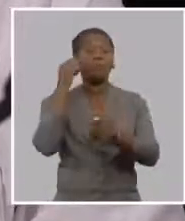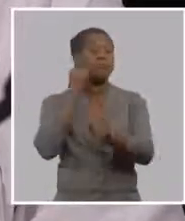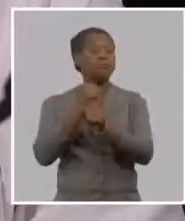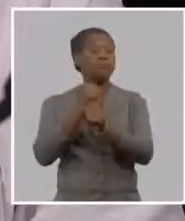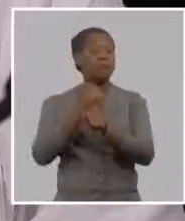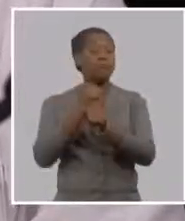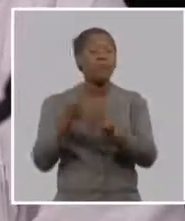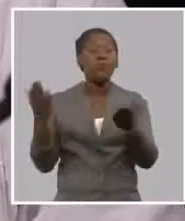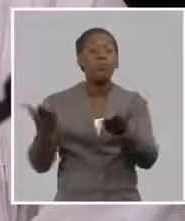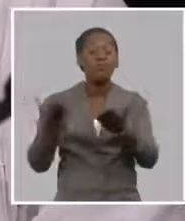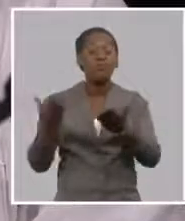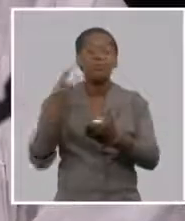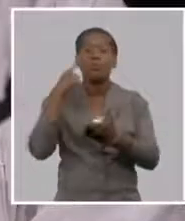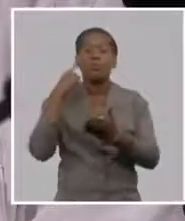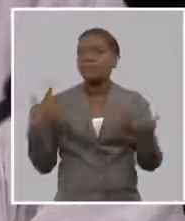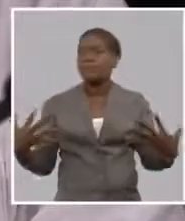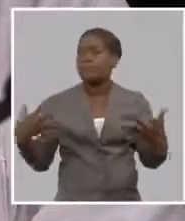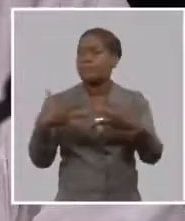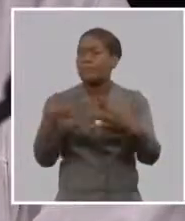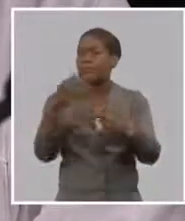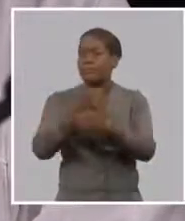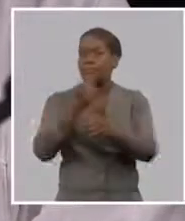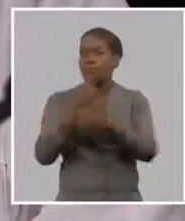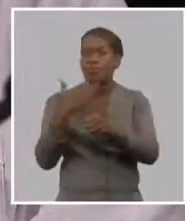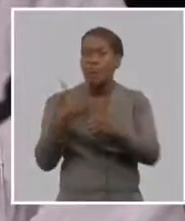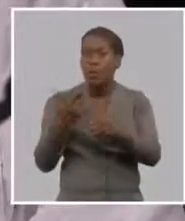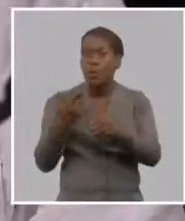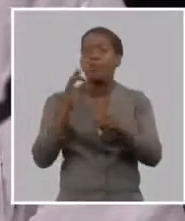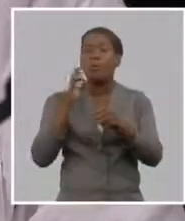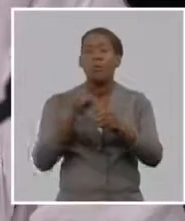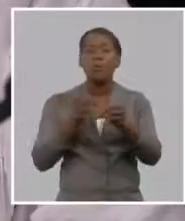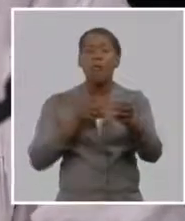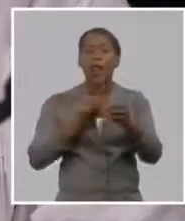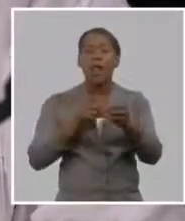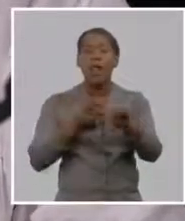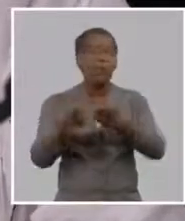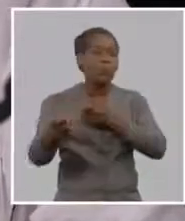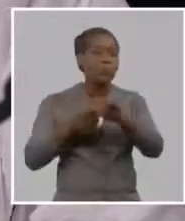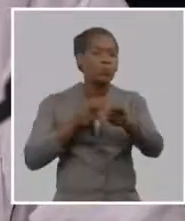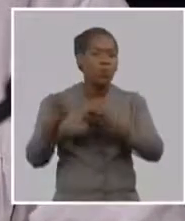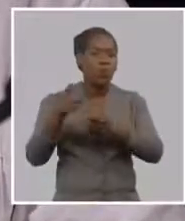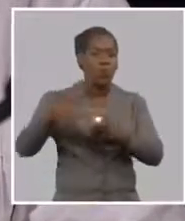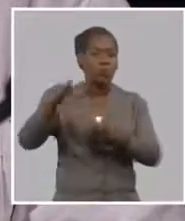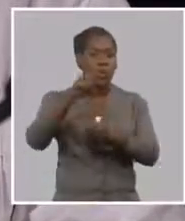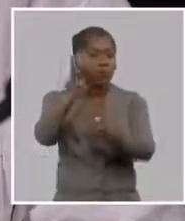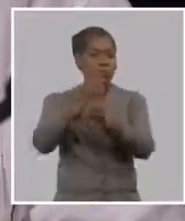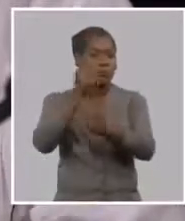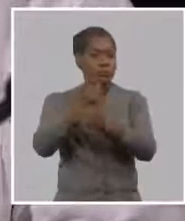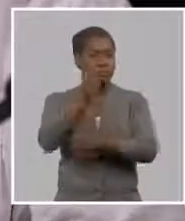red y prepararla adecuadamente para enfrentar las tareas a que estamos llamados por el país